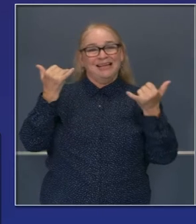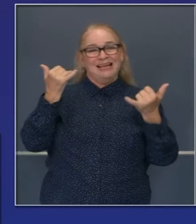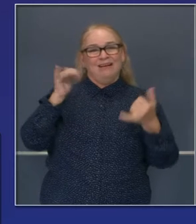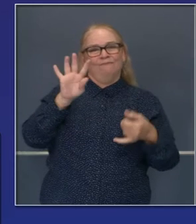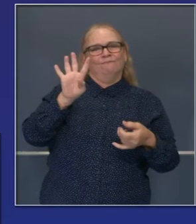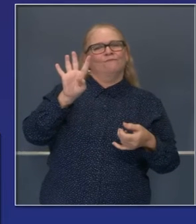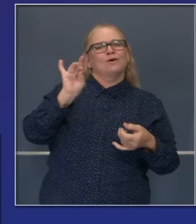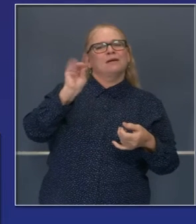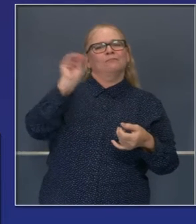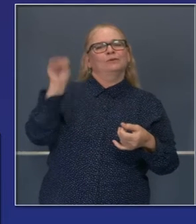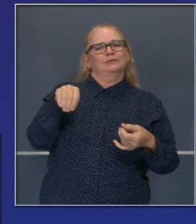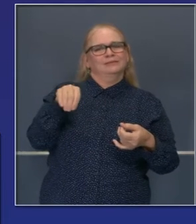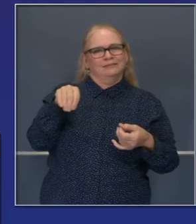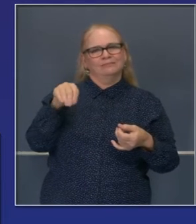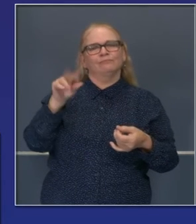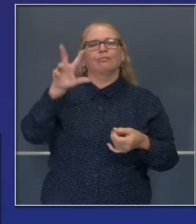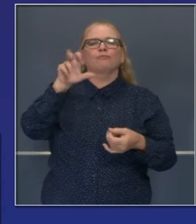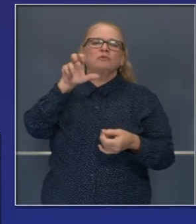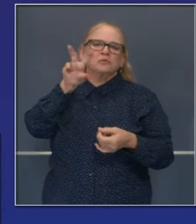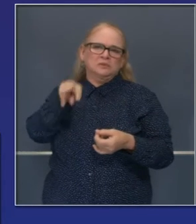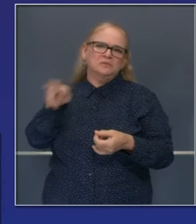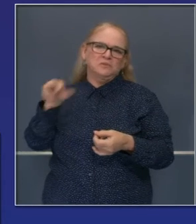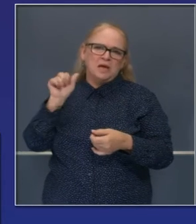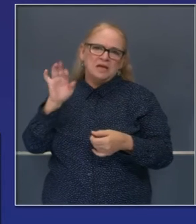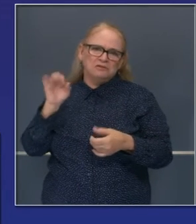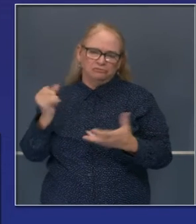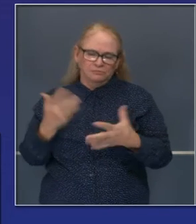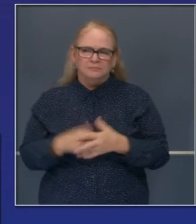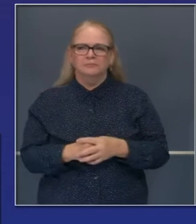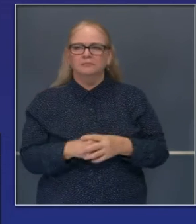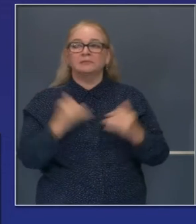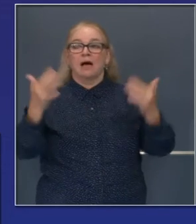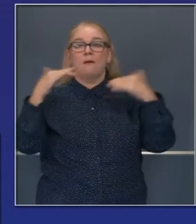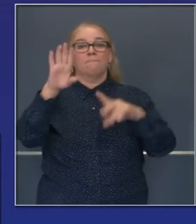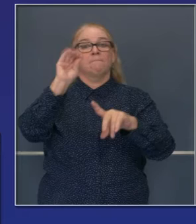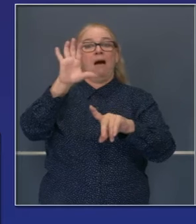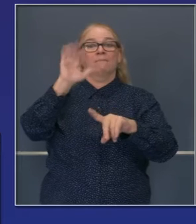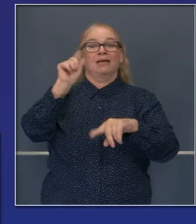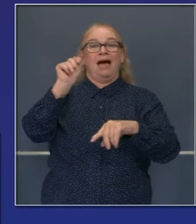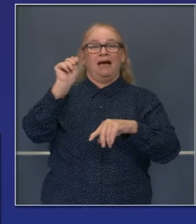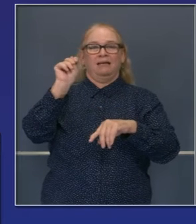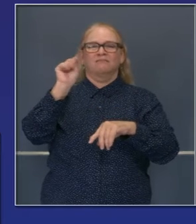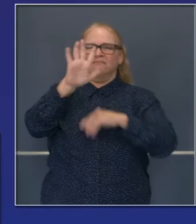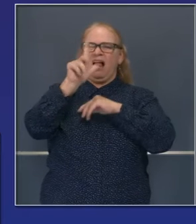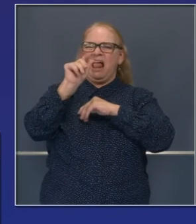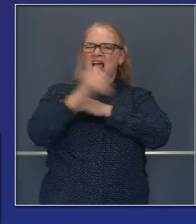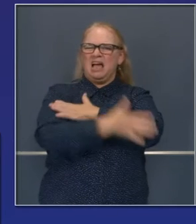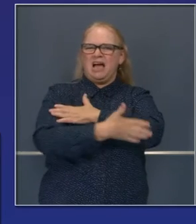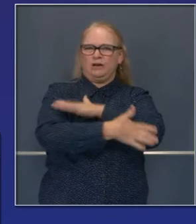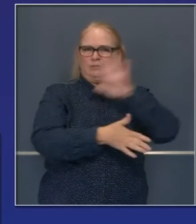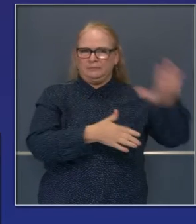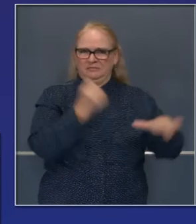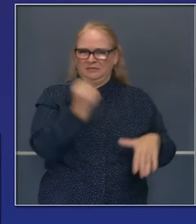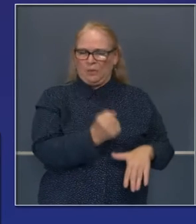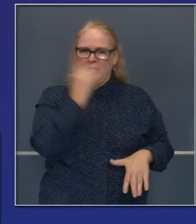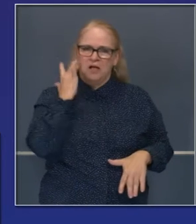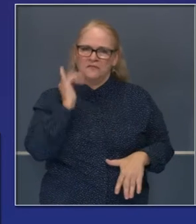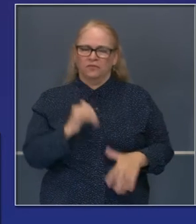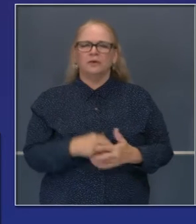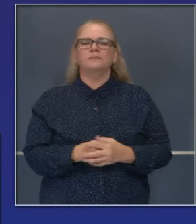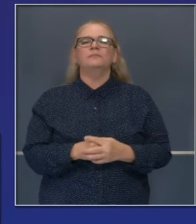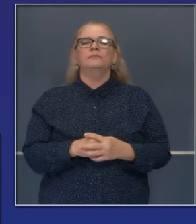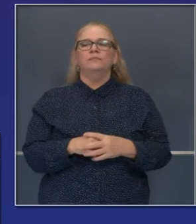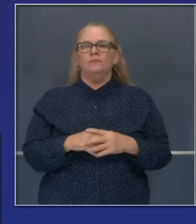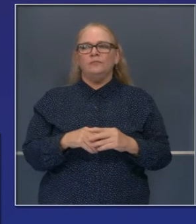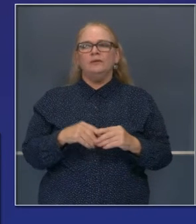Y ven que está bajo control el número de acres calcinados. Hablando de otros incendios, otro que está generando